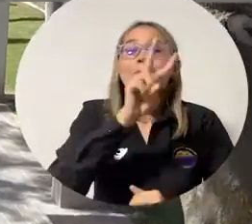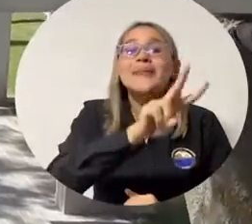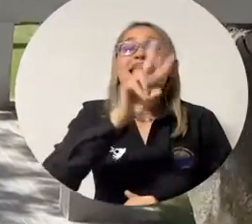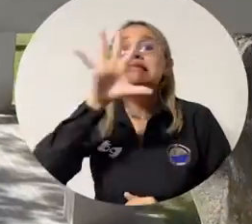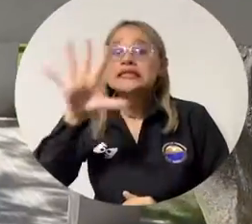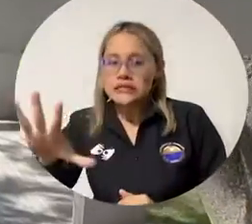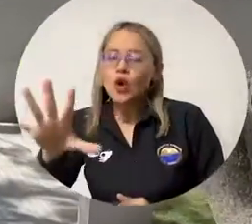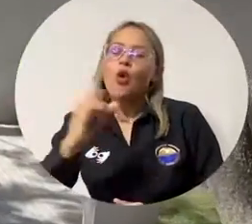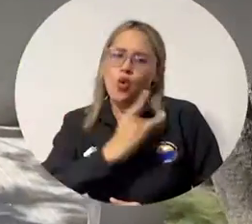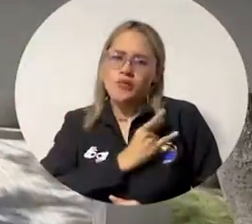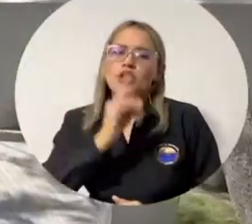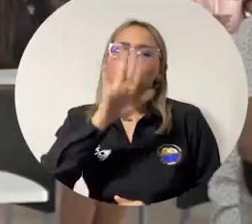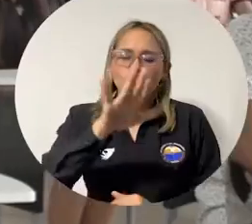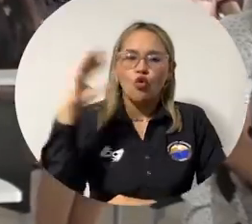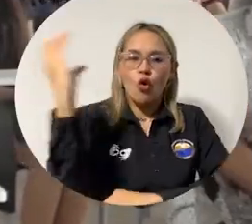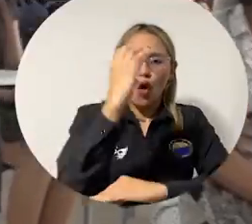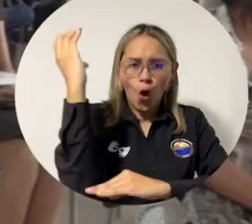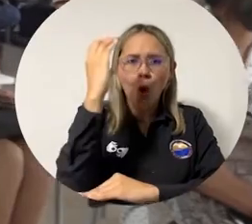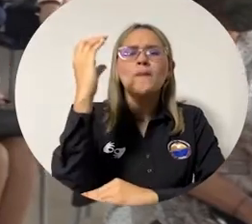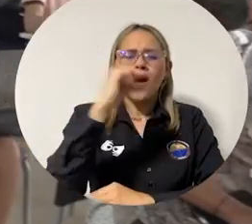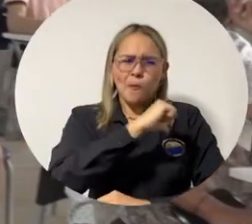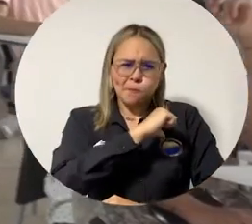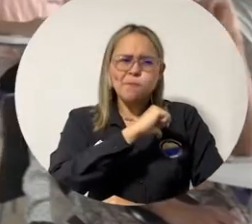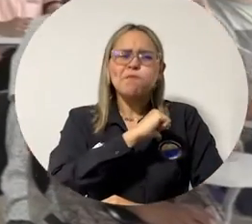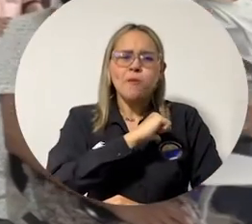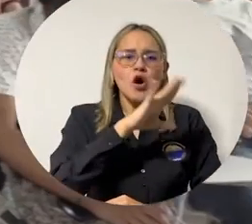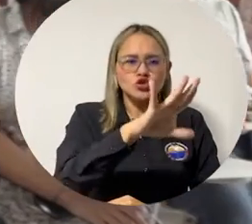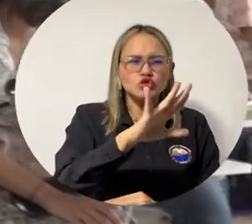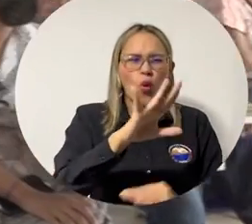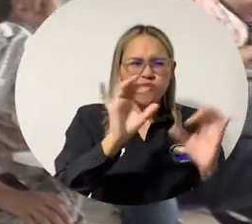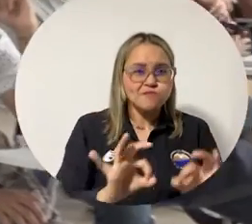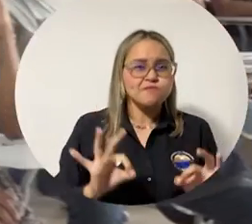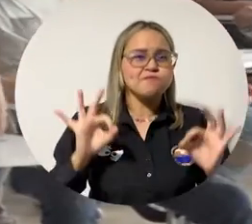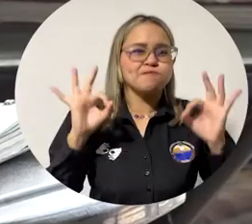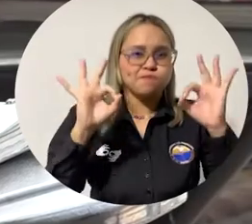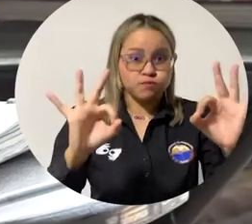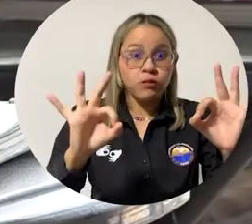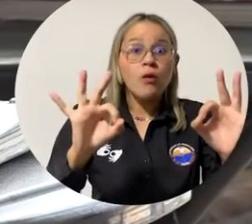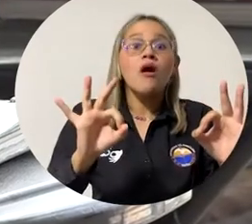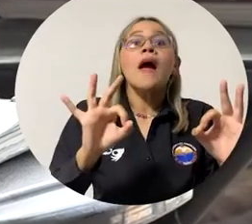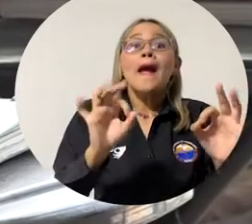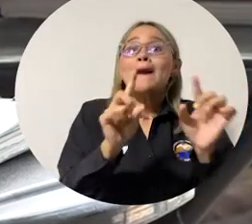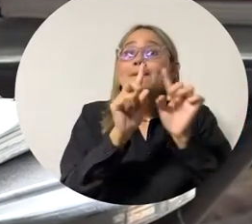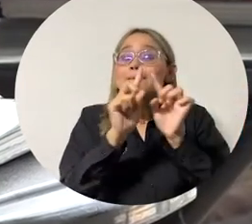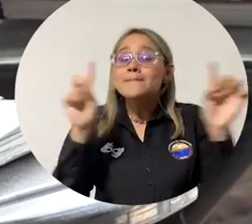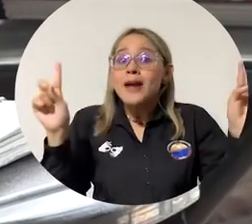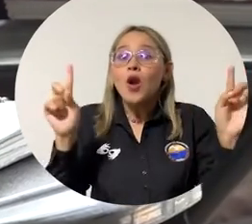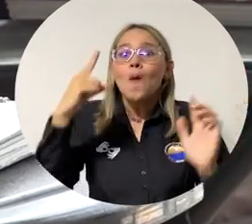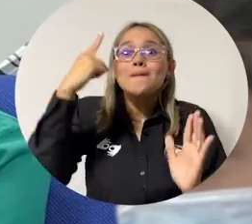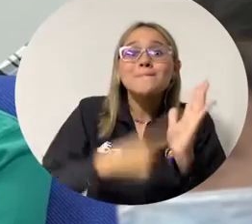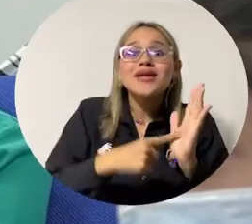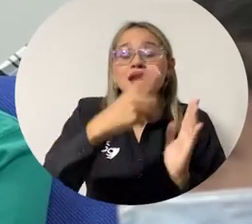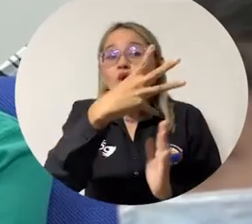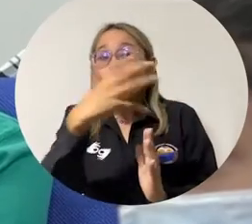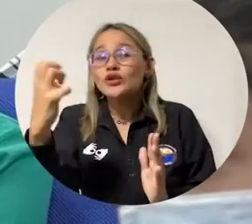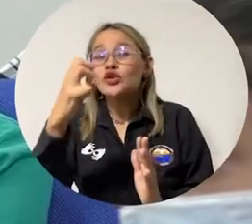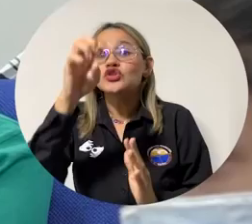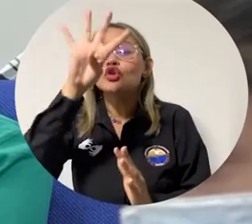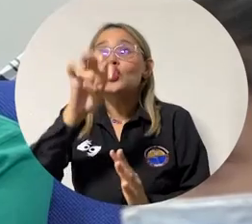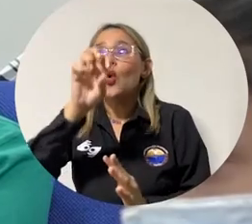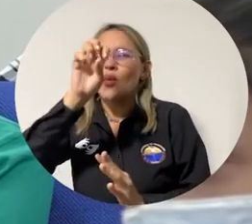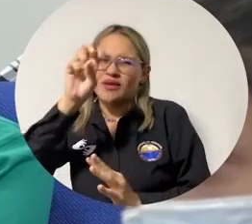25 universidades colombianas las que figuran en el QS World University Ranking donde solo 1.422 de 31